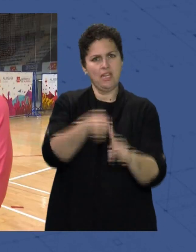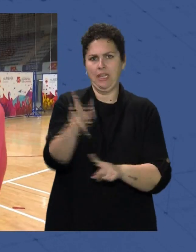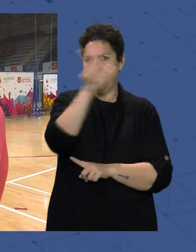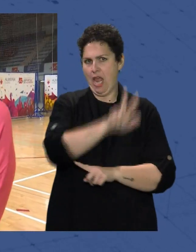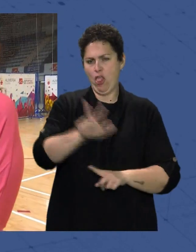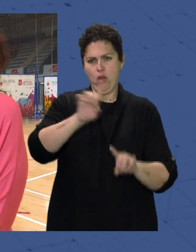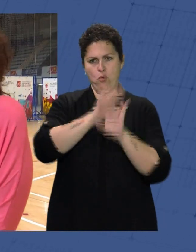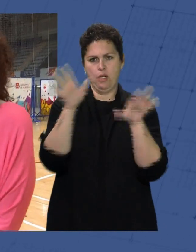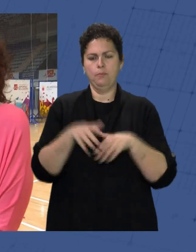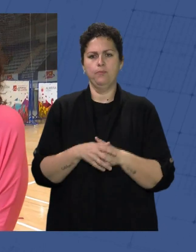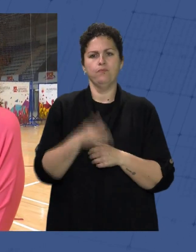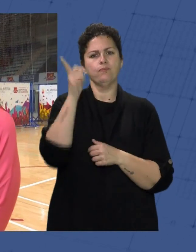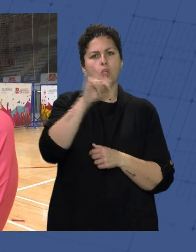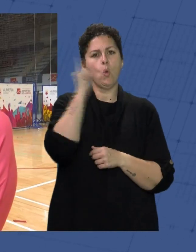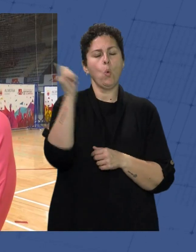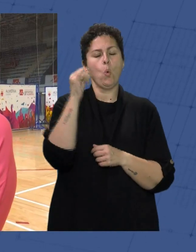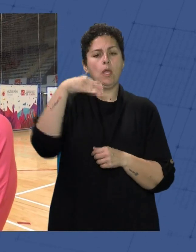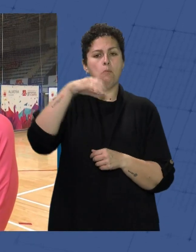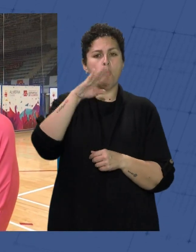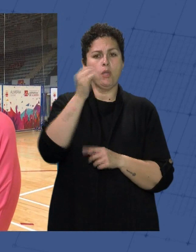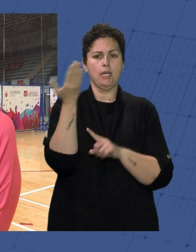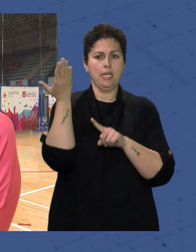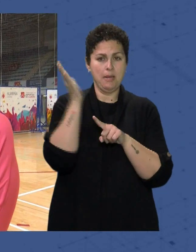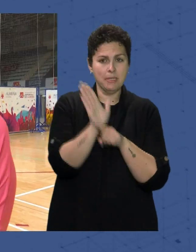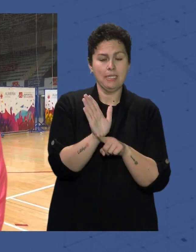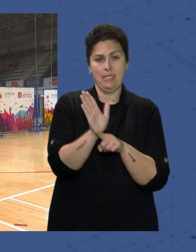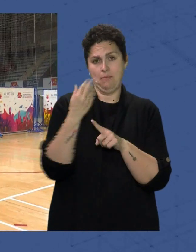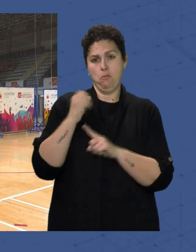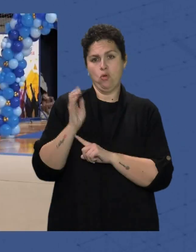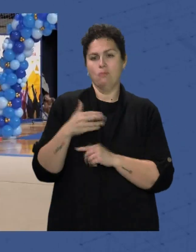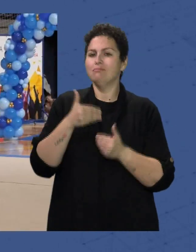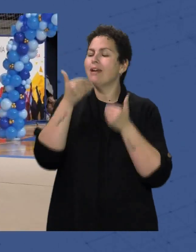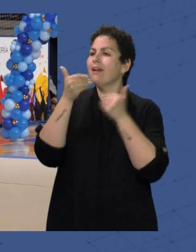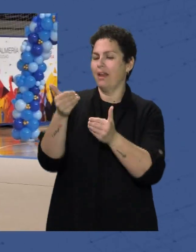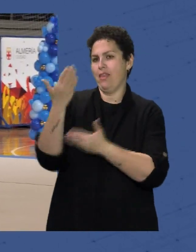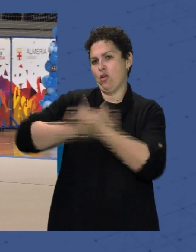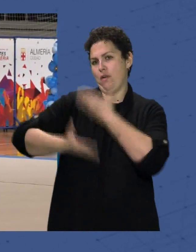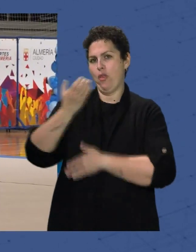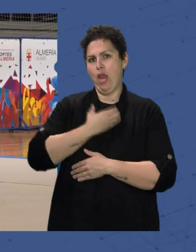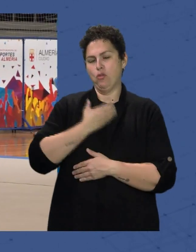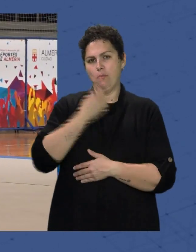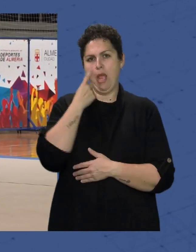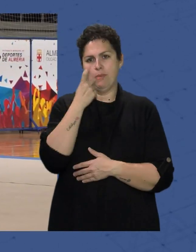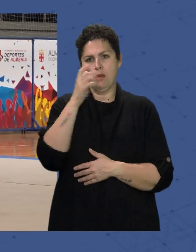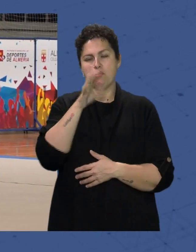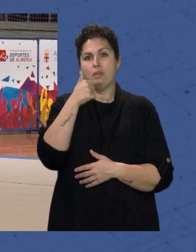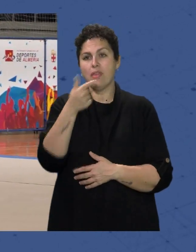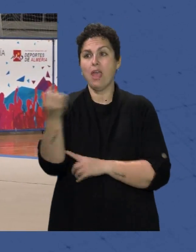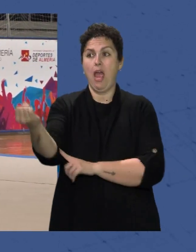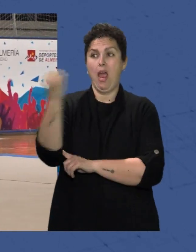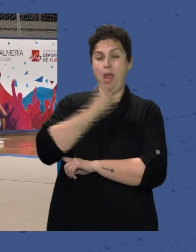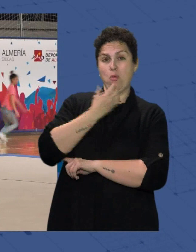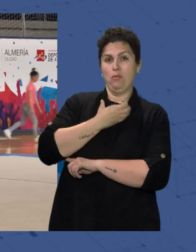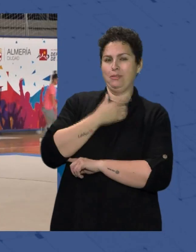Por su parte Joaquín Moya Representante del club Deportivo Estela Maris Ha agradecido A la colaboración Del ayuntamiento de Almería Porque afirma Que sin su empuje